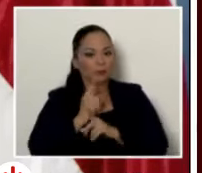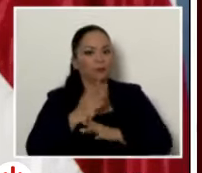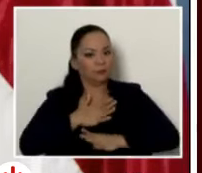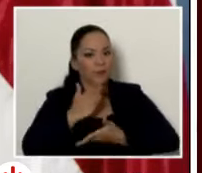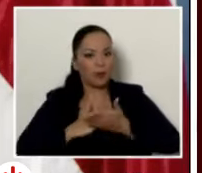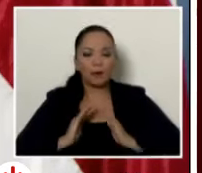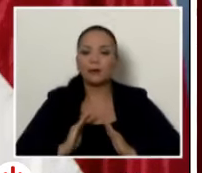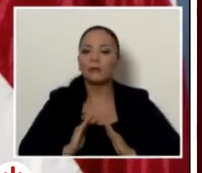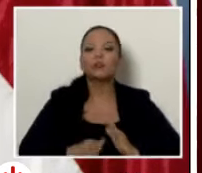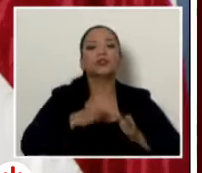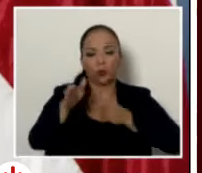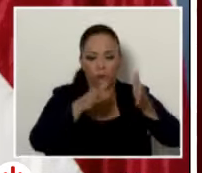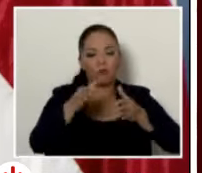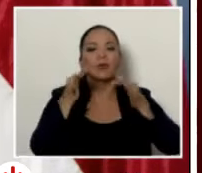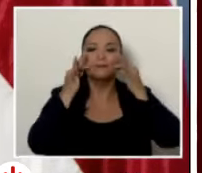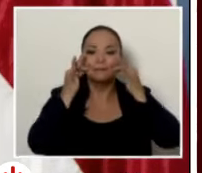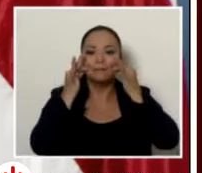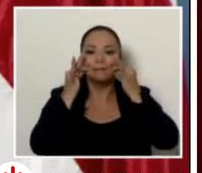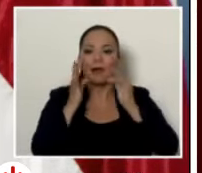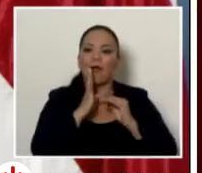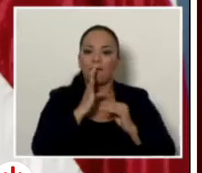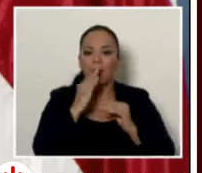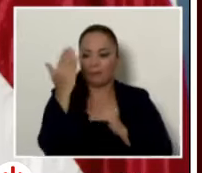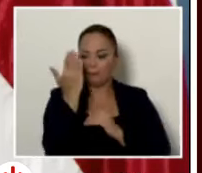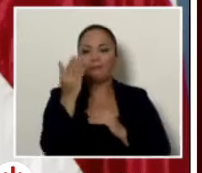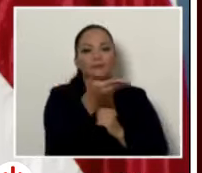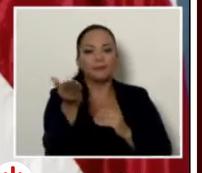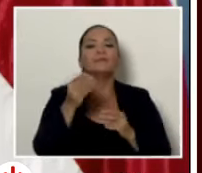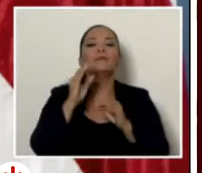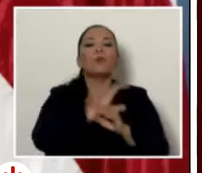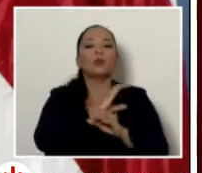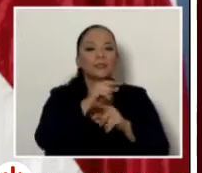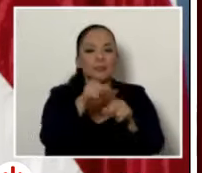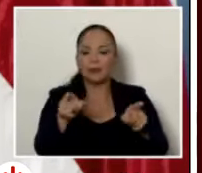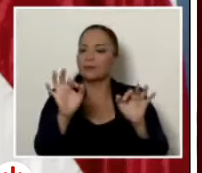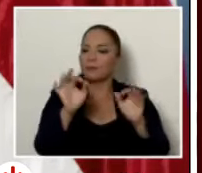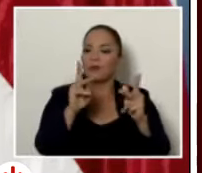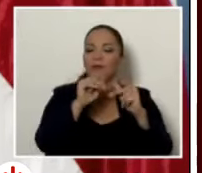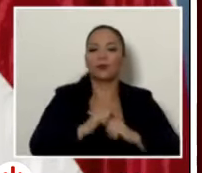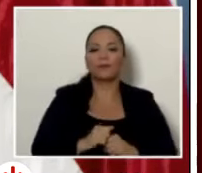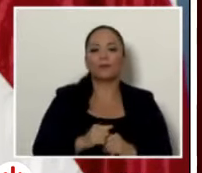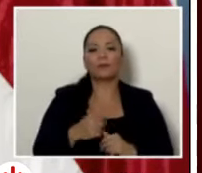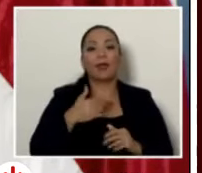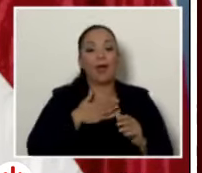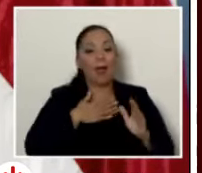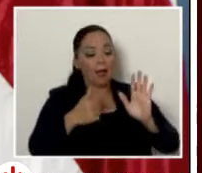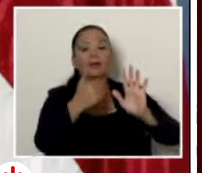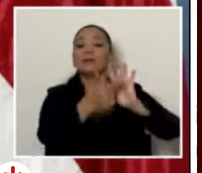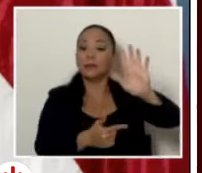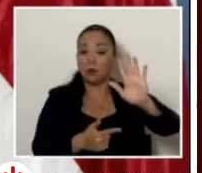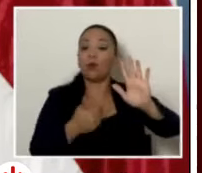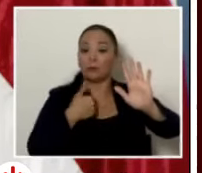y fui a hablar con los policías de manera directa perfecto hay 5 leyes presentadas entre la Asamblea